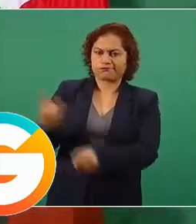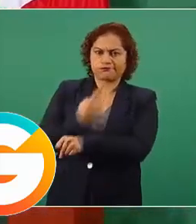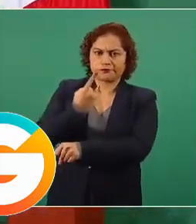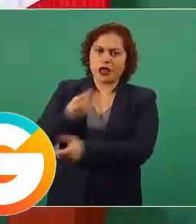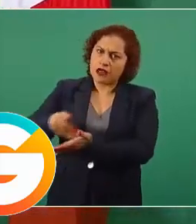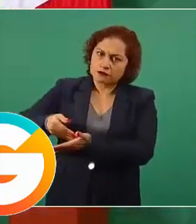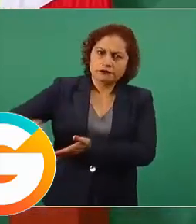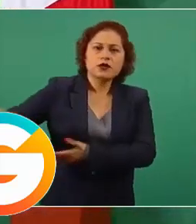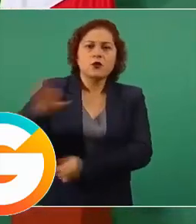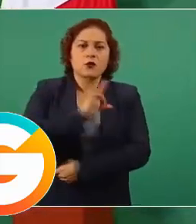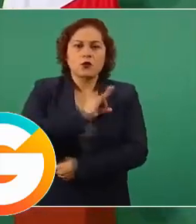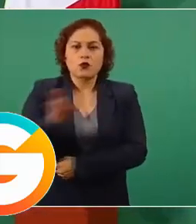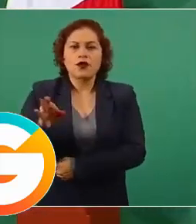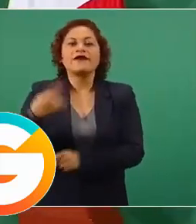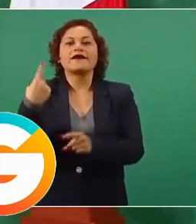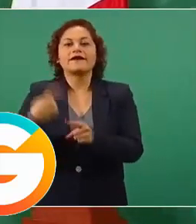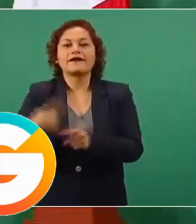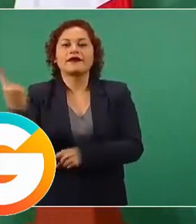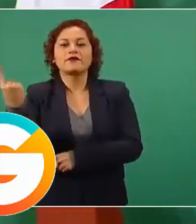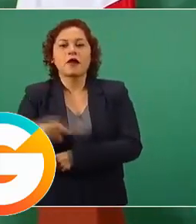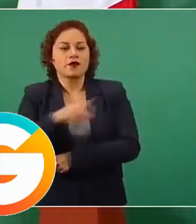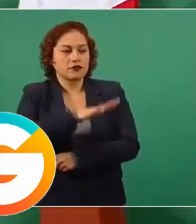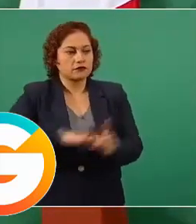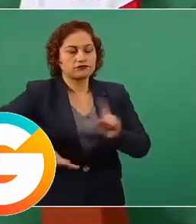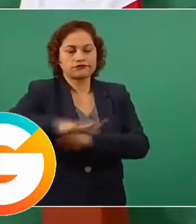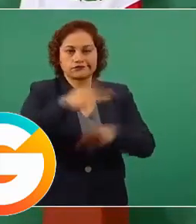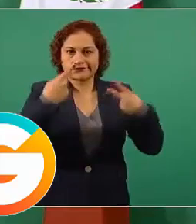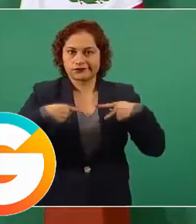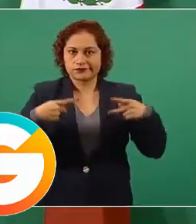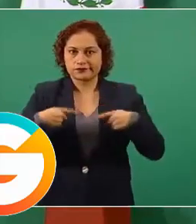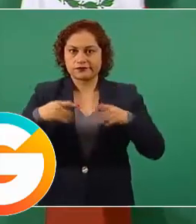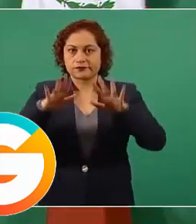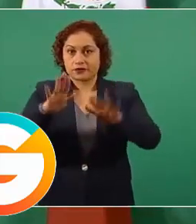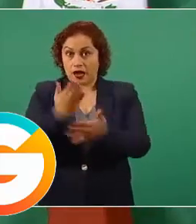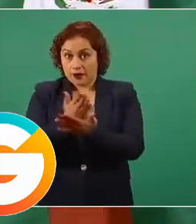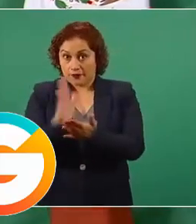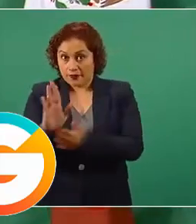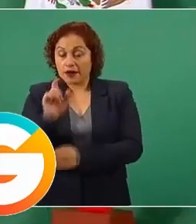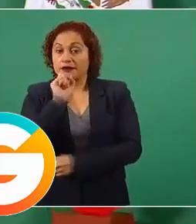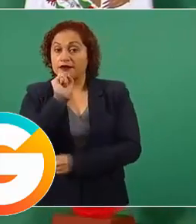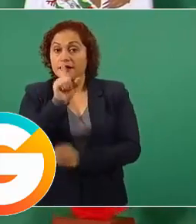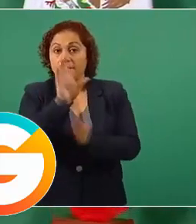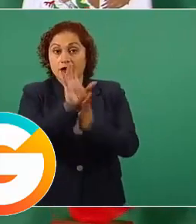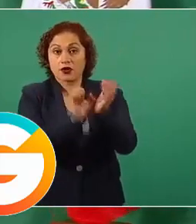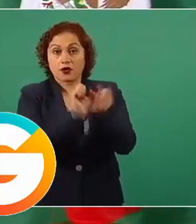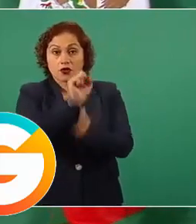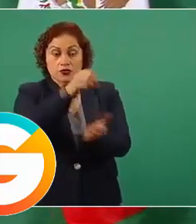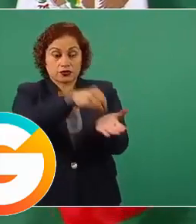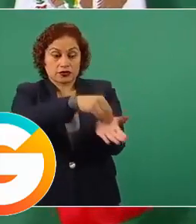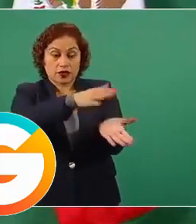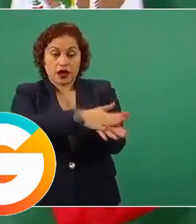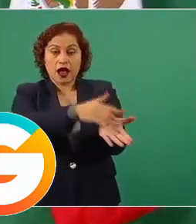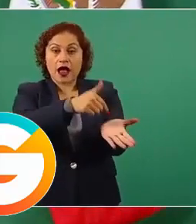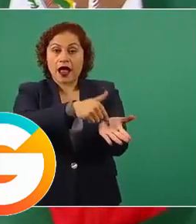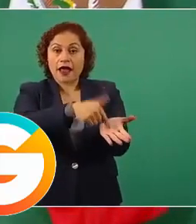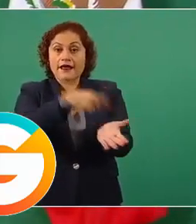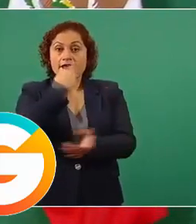Y además, ahora como lo decía, en la Constitución se establece que es delito grave el fraude electoral.